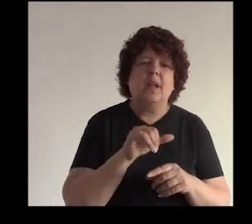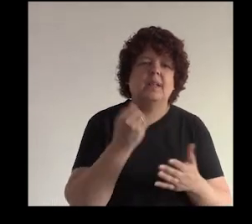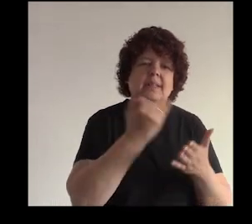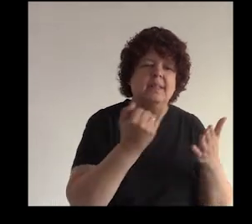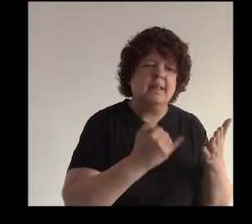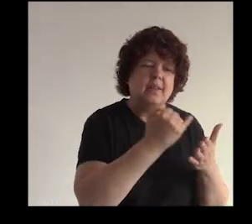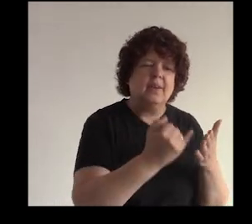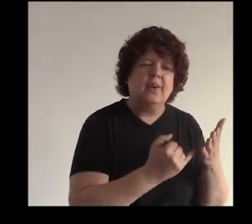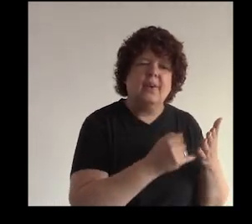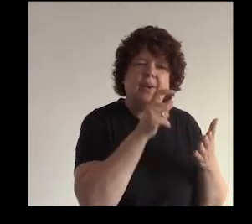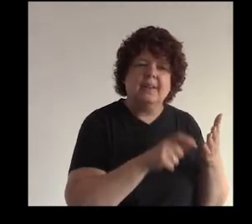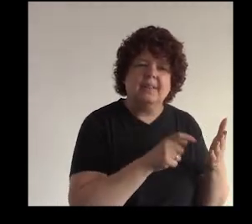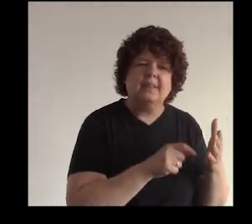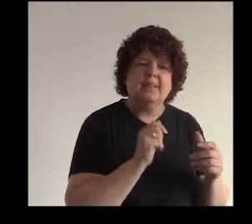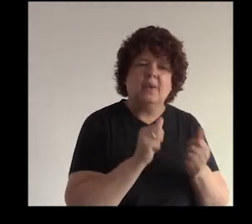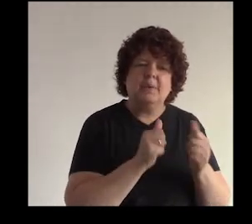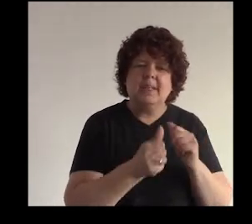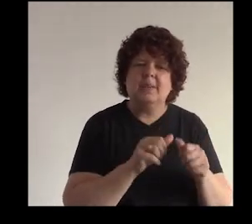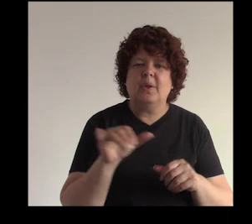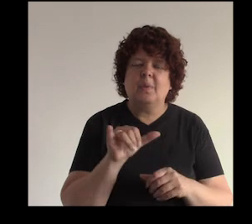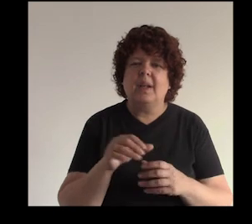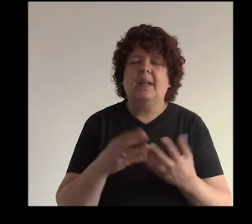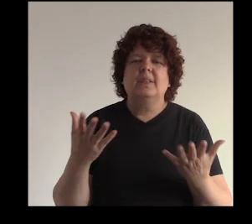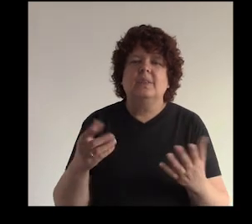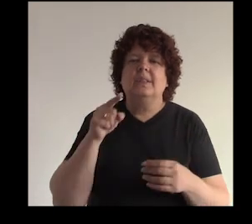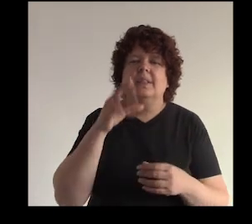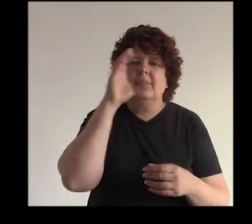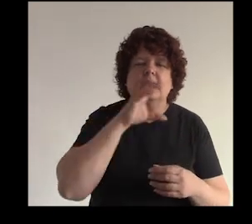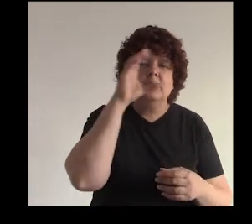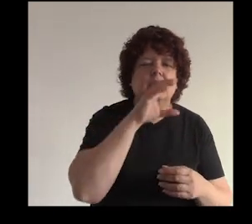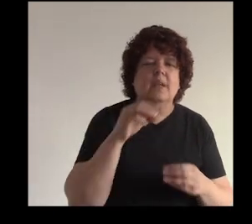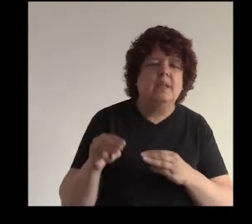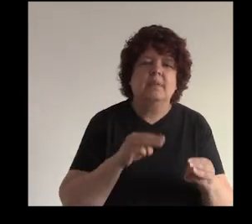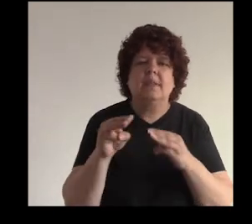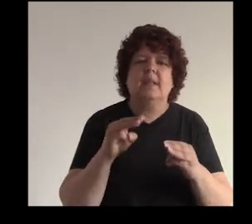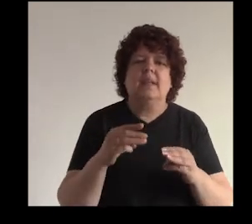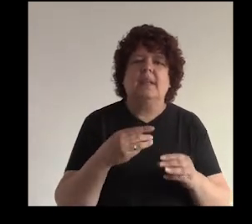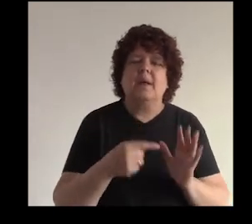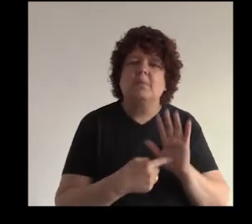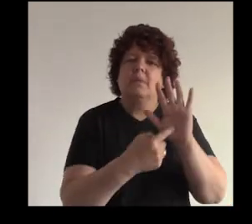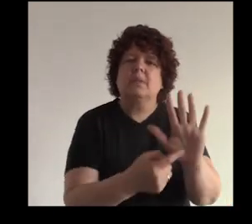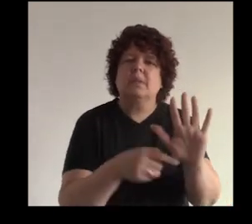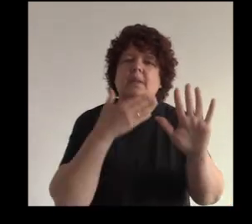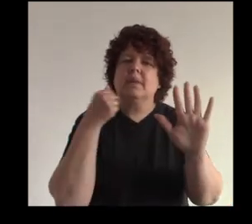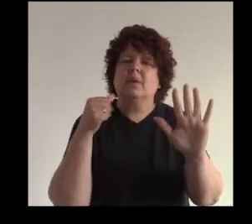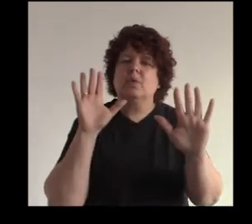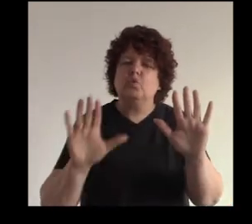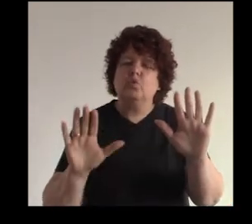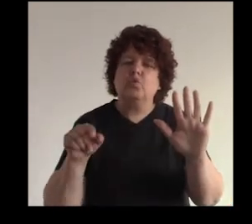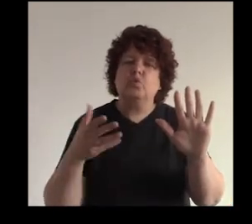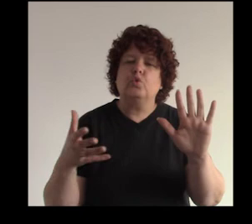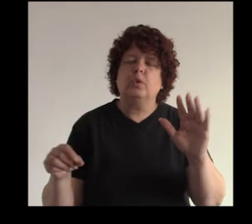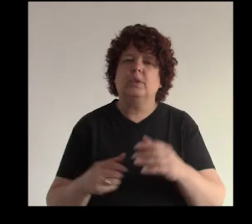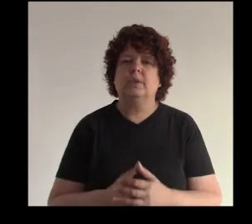misma tarea ¿no es cierto? entonces todos están compitiendo de alguna forma por mostrar su producto por mostrarse dentro de las redes sociales